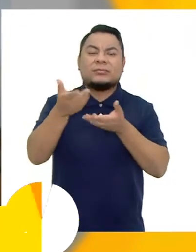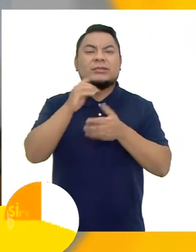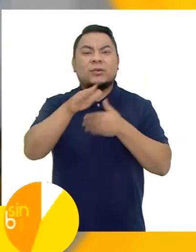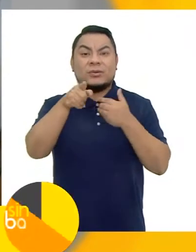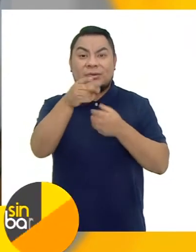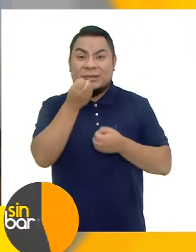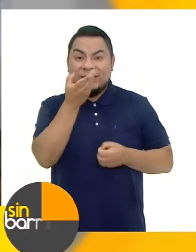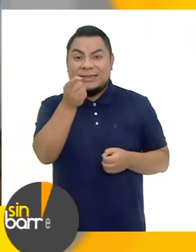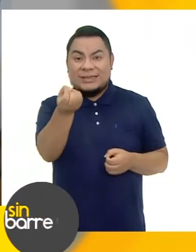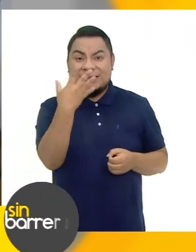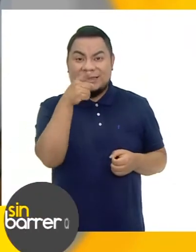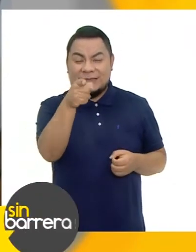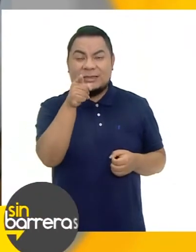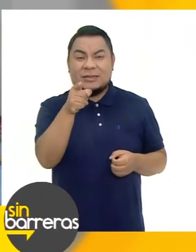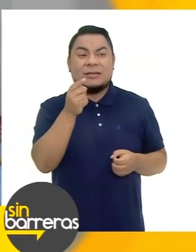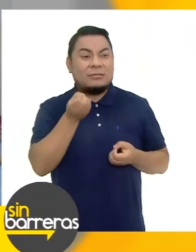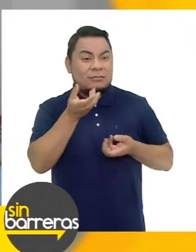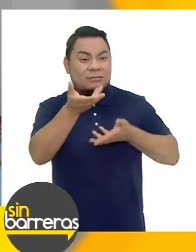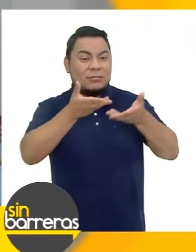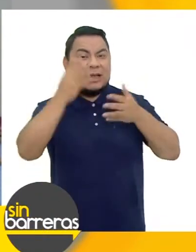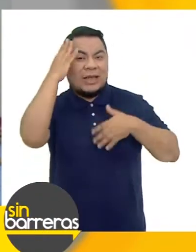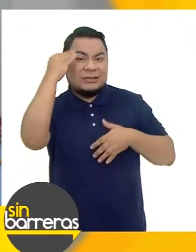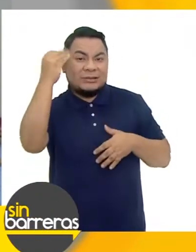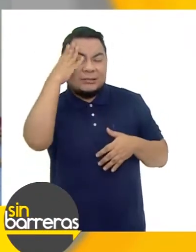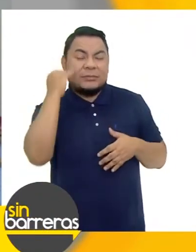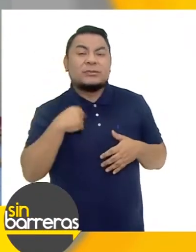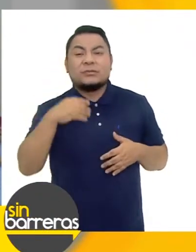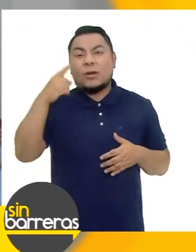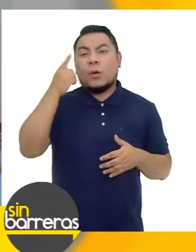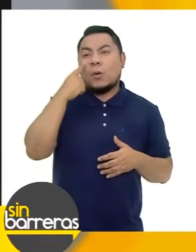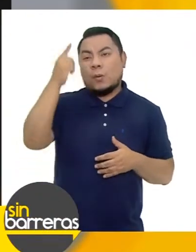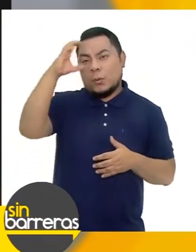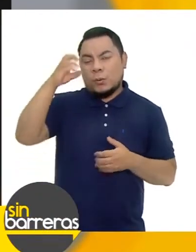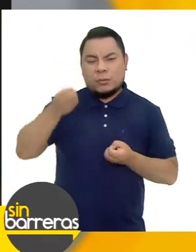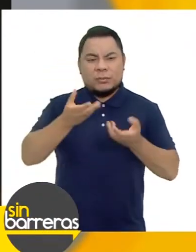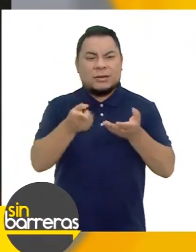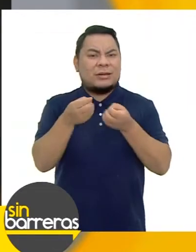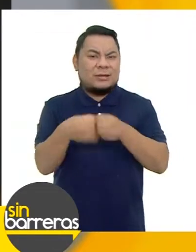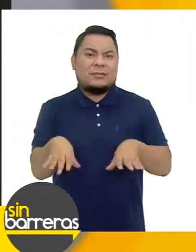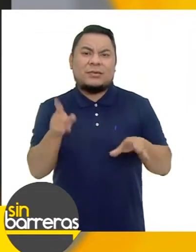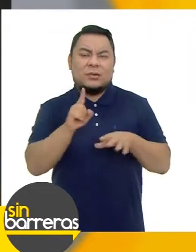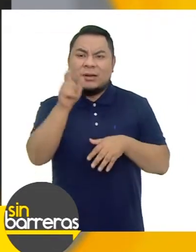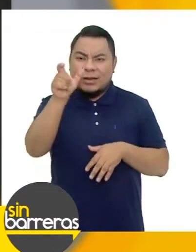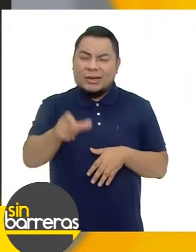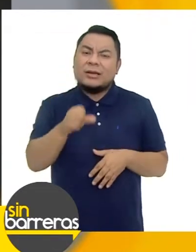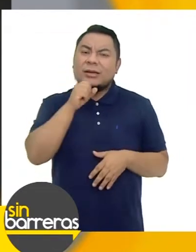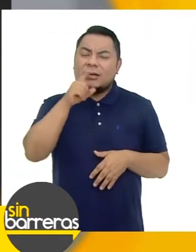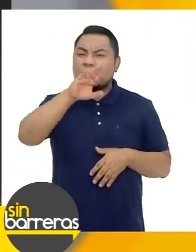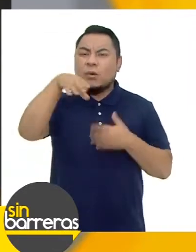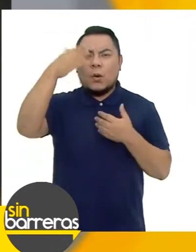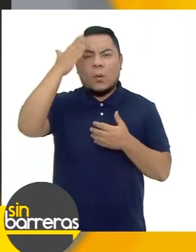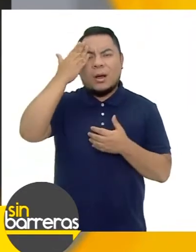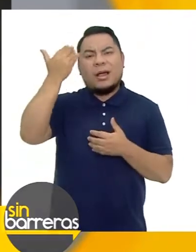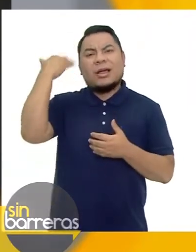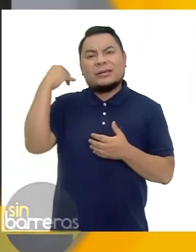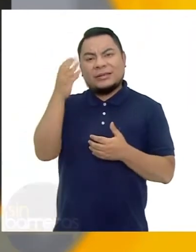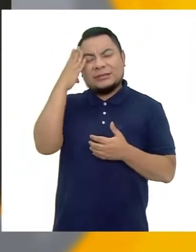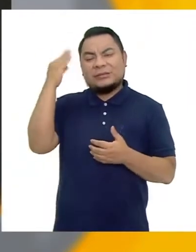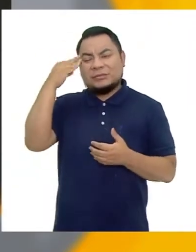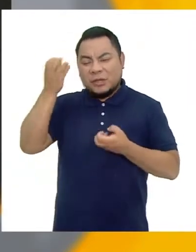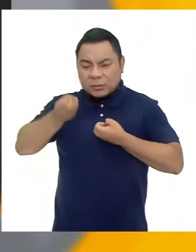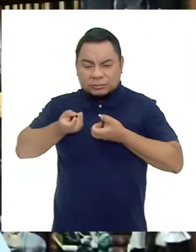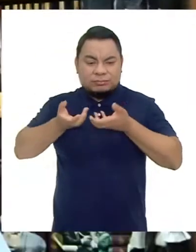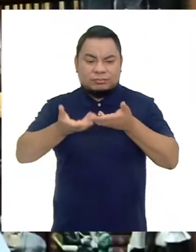transmitir Lo que tú dijiste Hace un momento Transmitir experiencias Transmitirle conocimientos Que no se pierda Esa persona mayor Con sus conocimientos Y sus